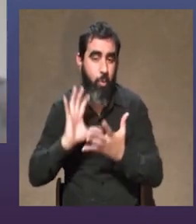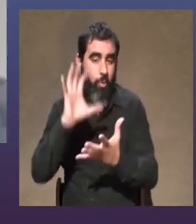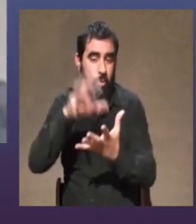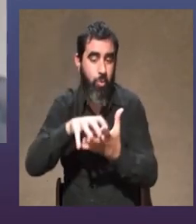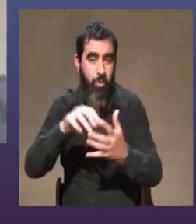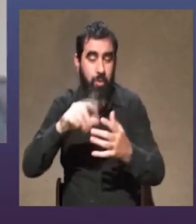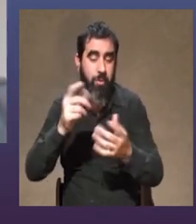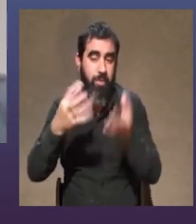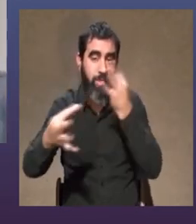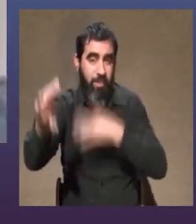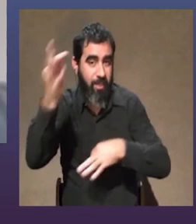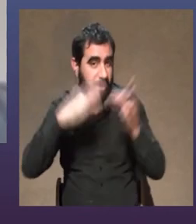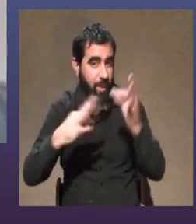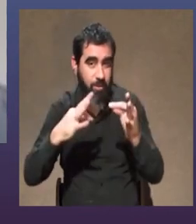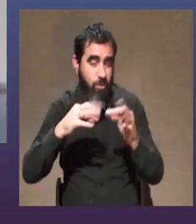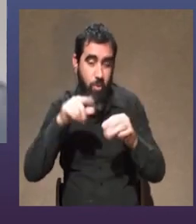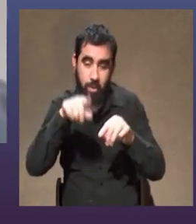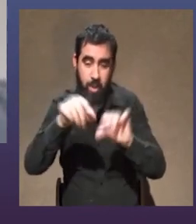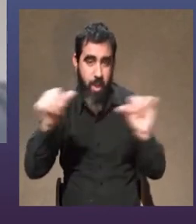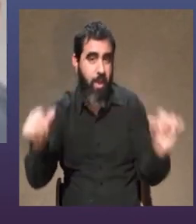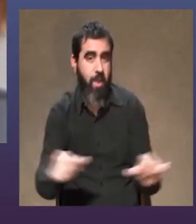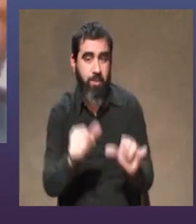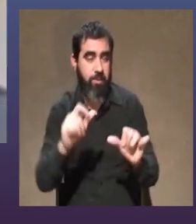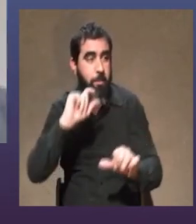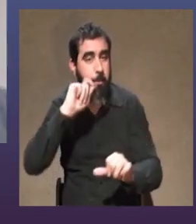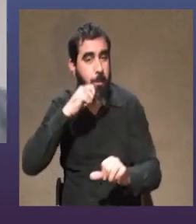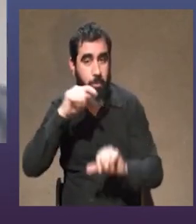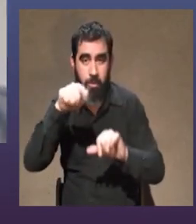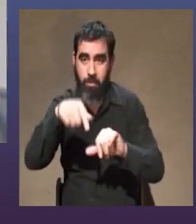me encanta hacer teatro en los teatros a mí me gusta